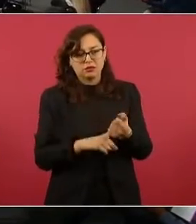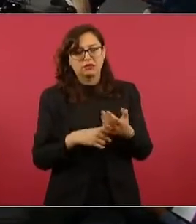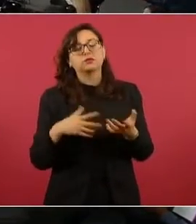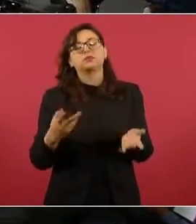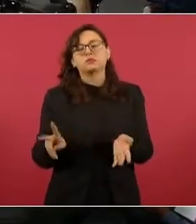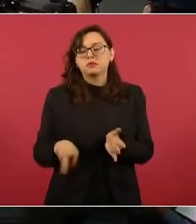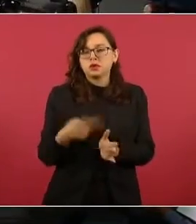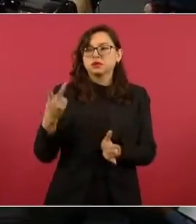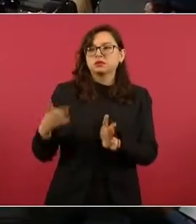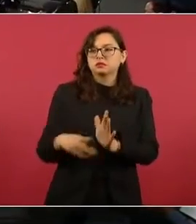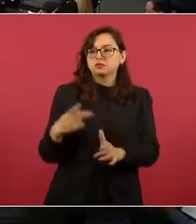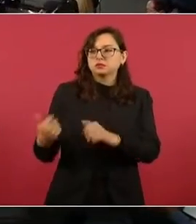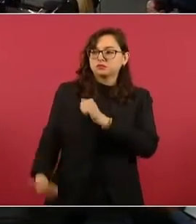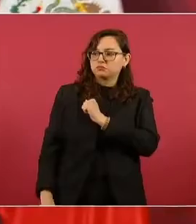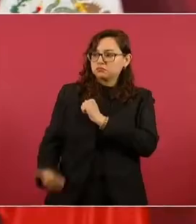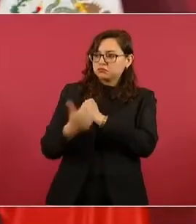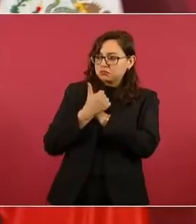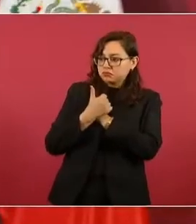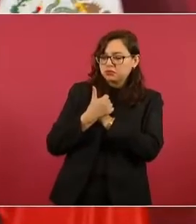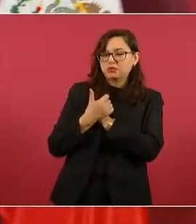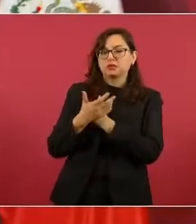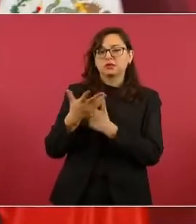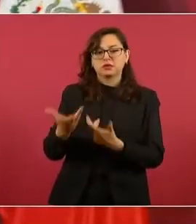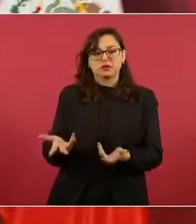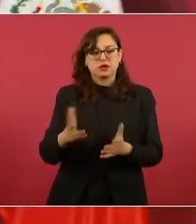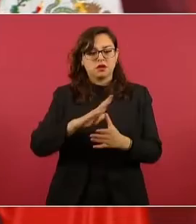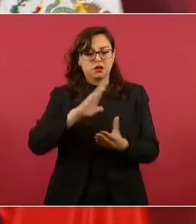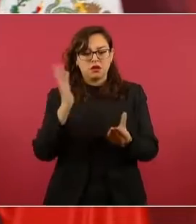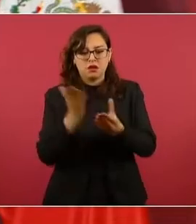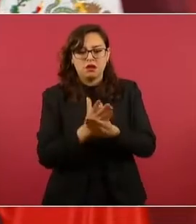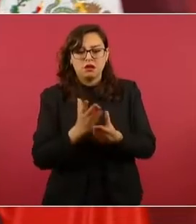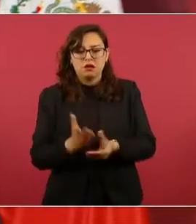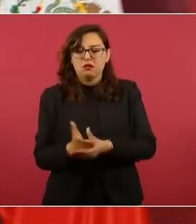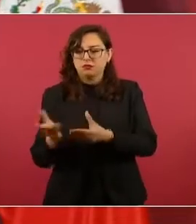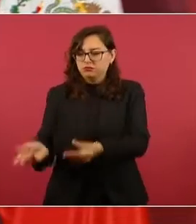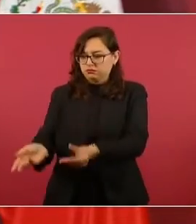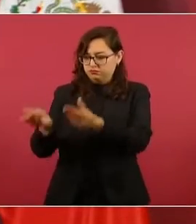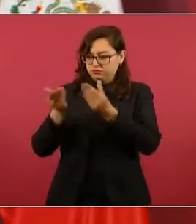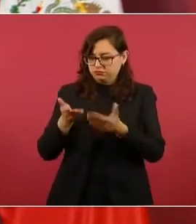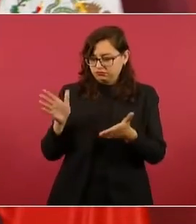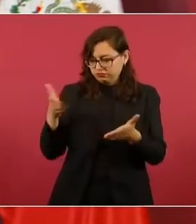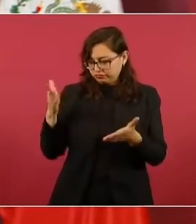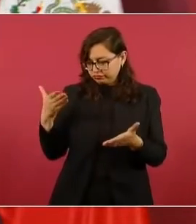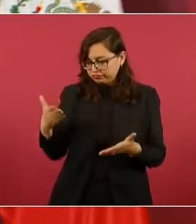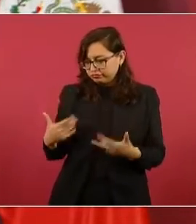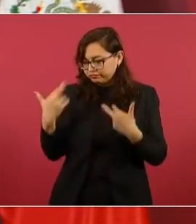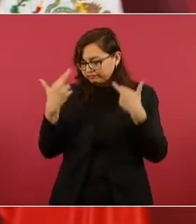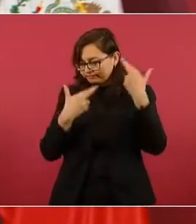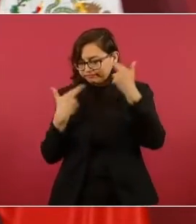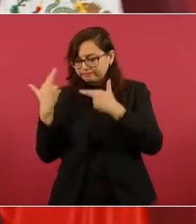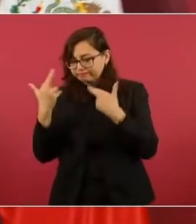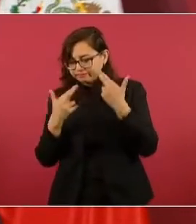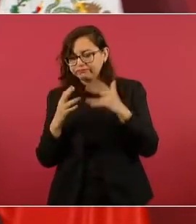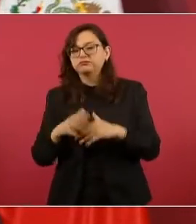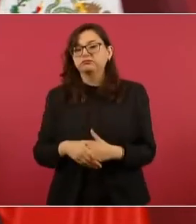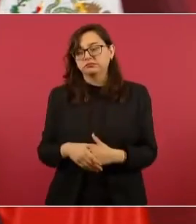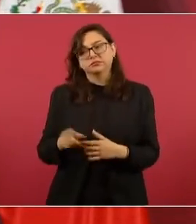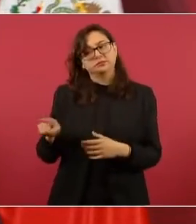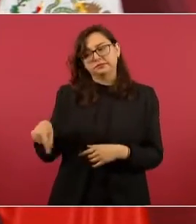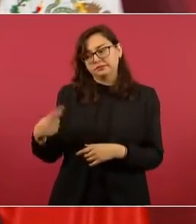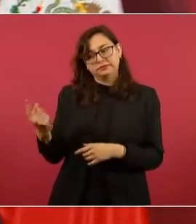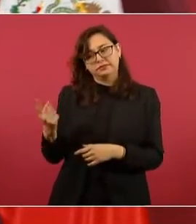pedía hablar conmigo, me llevaba expedientes, siempre la instrucción era a la